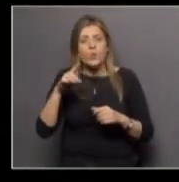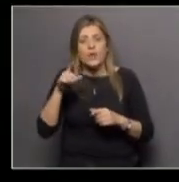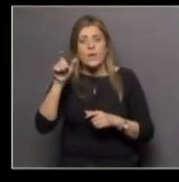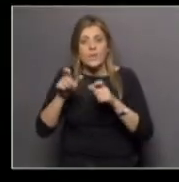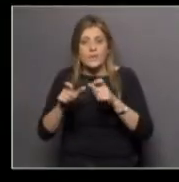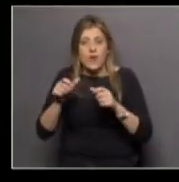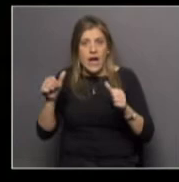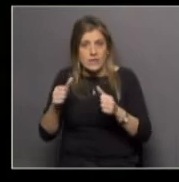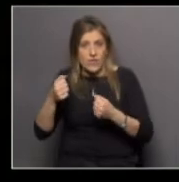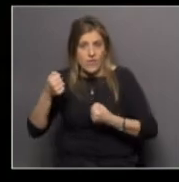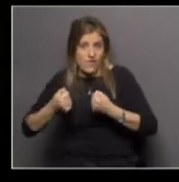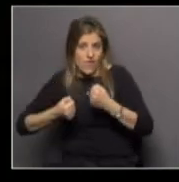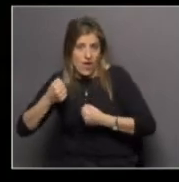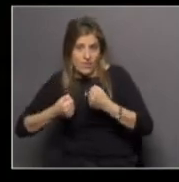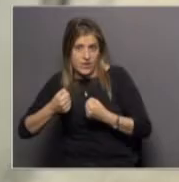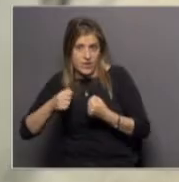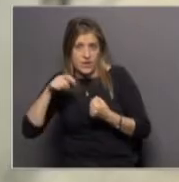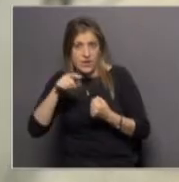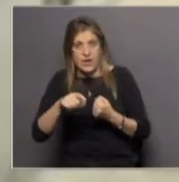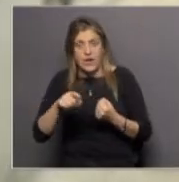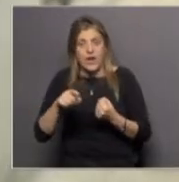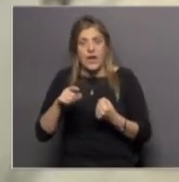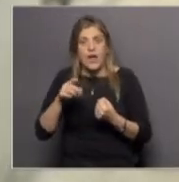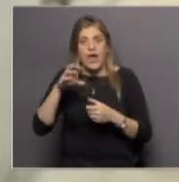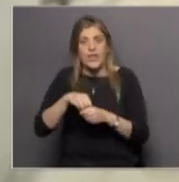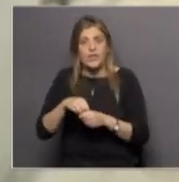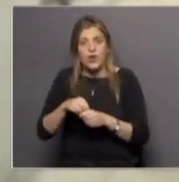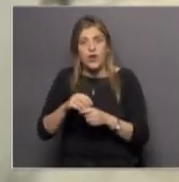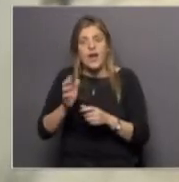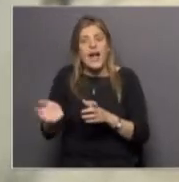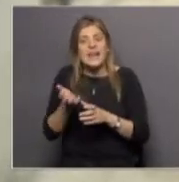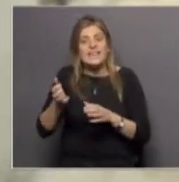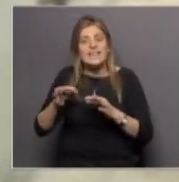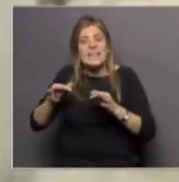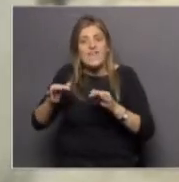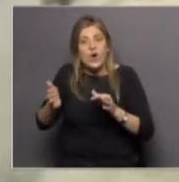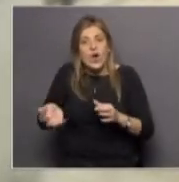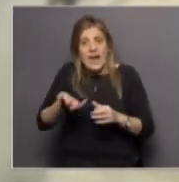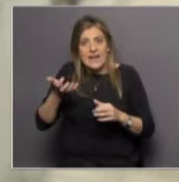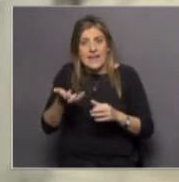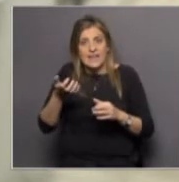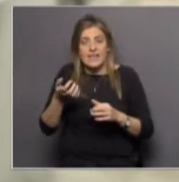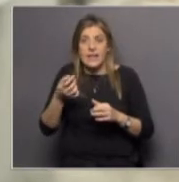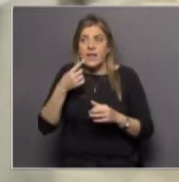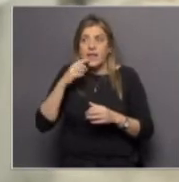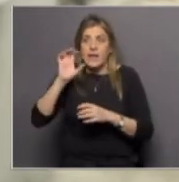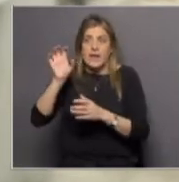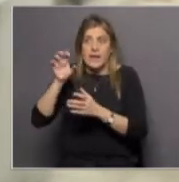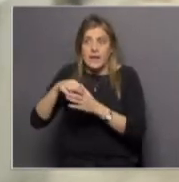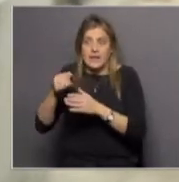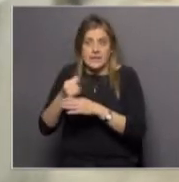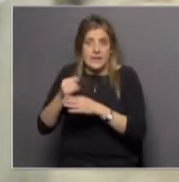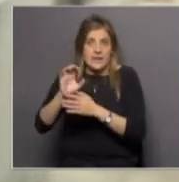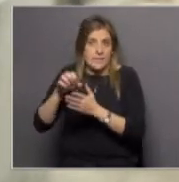fabricantes de que este producto los productos de tabaco calentado sean menos dañinos que el cigarrillo tradicional a quienes estamos investigando